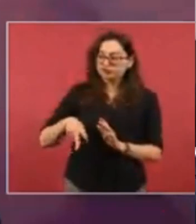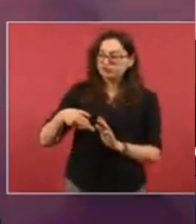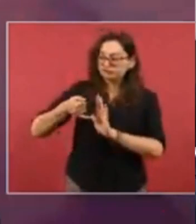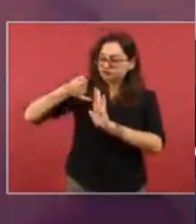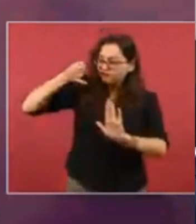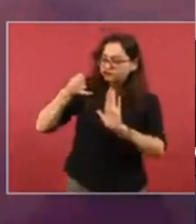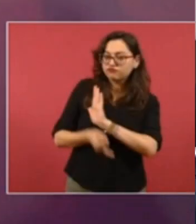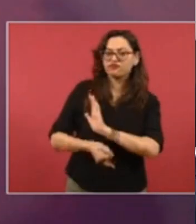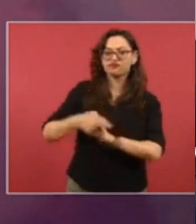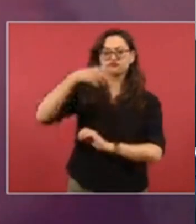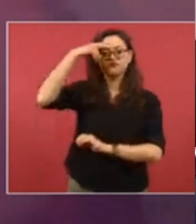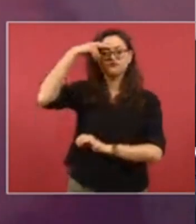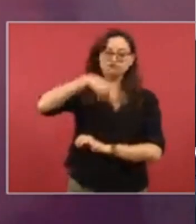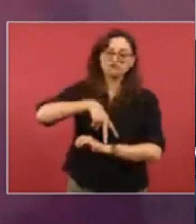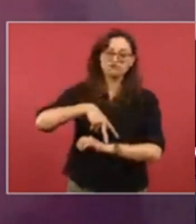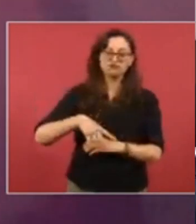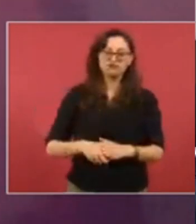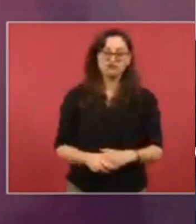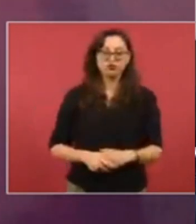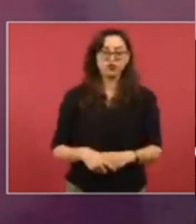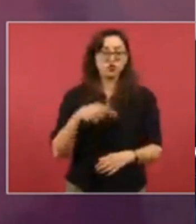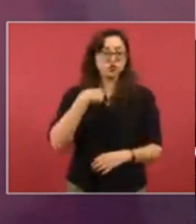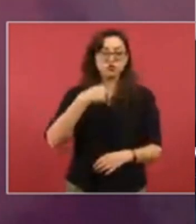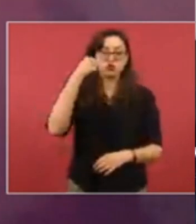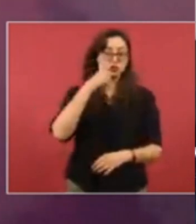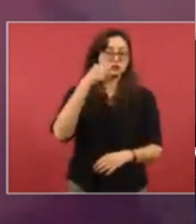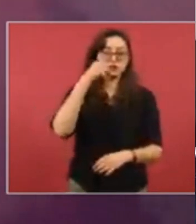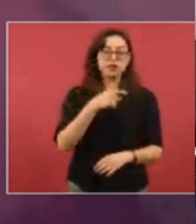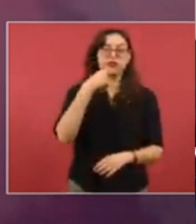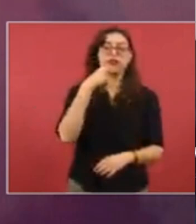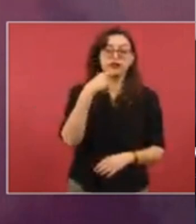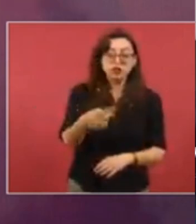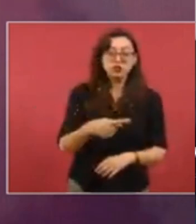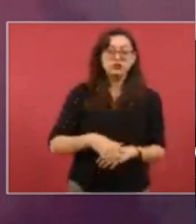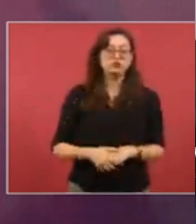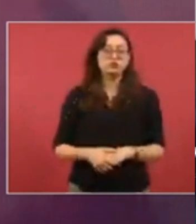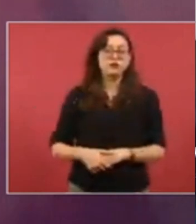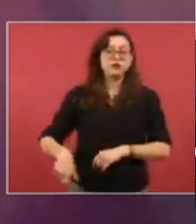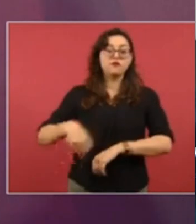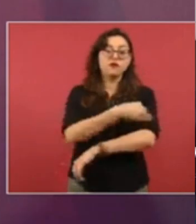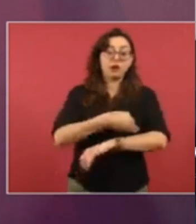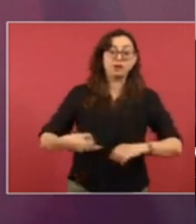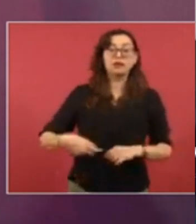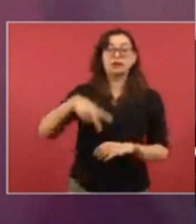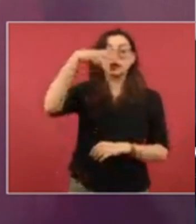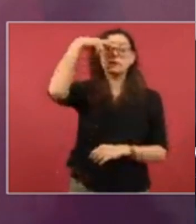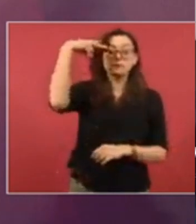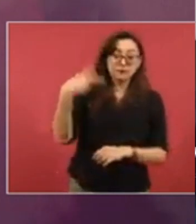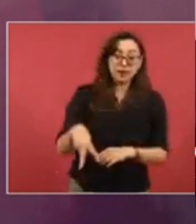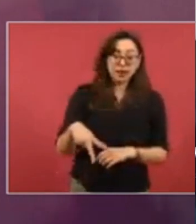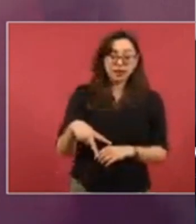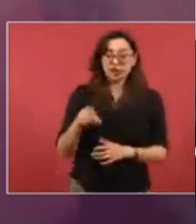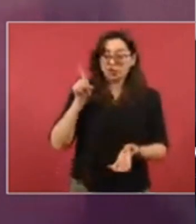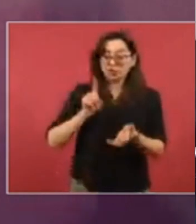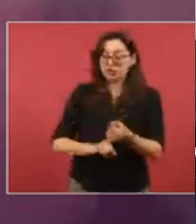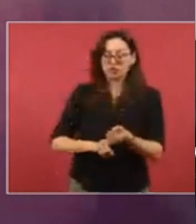lo que siempre he dicho he sostenido la familia mexicana es la principal institución de